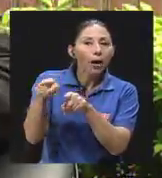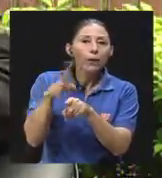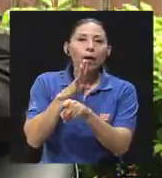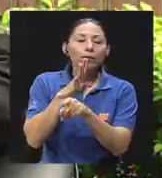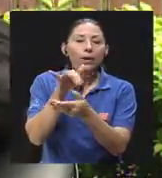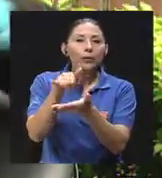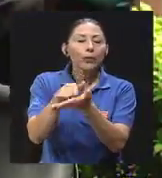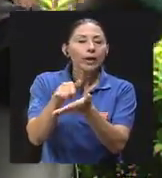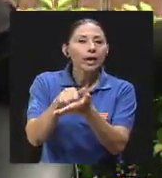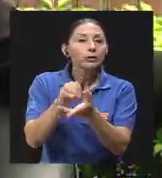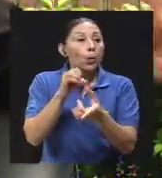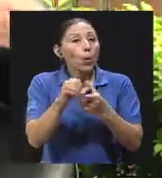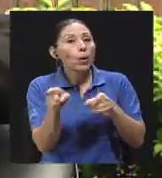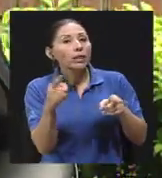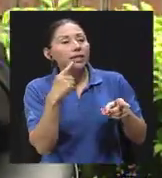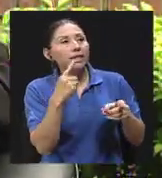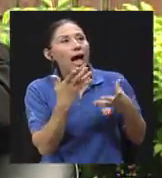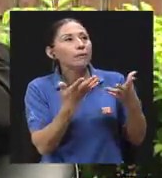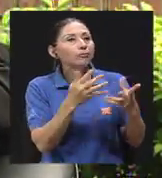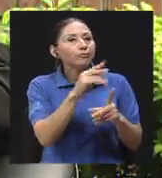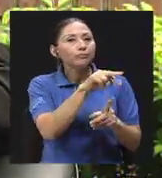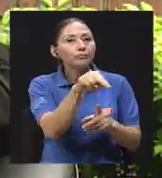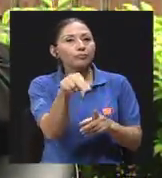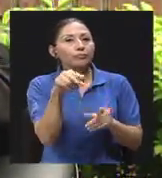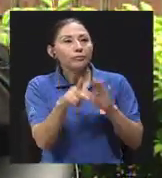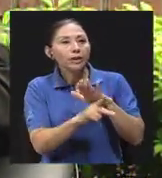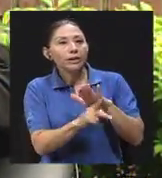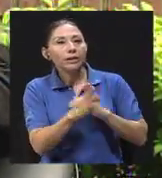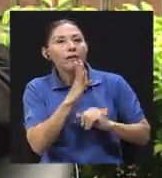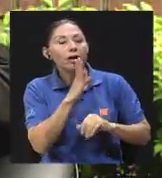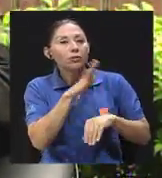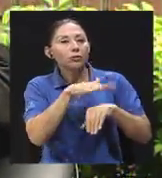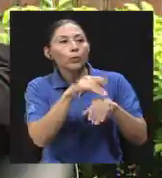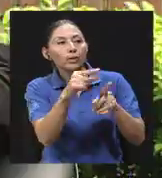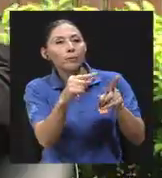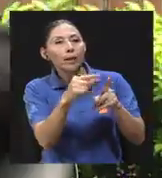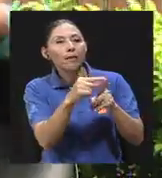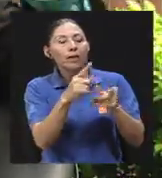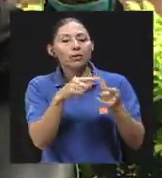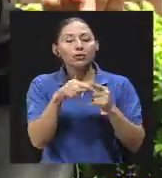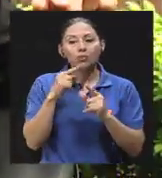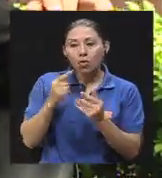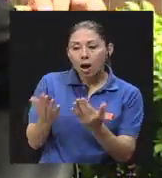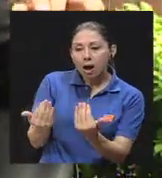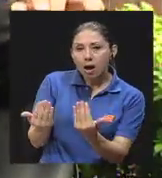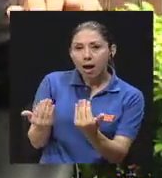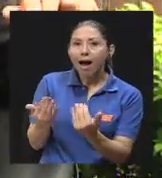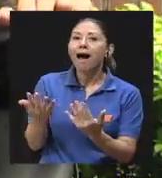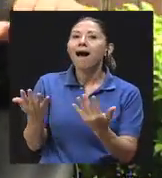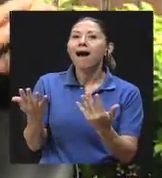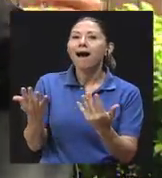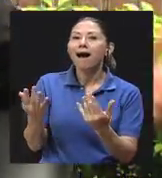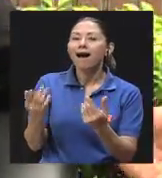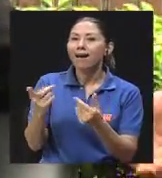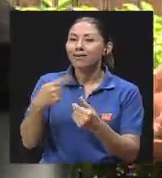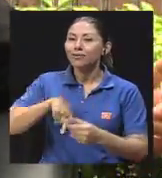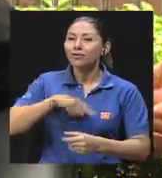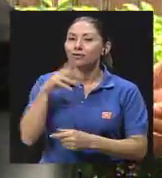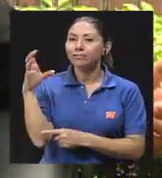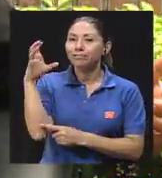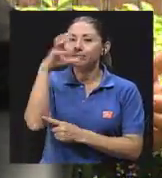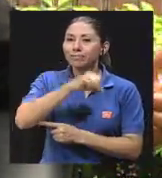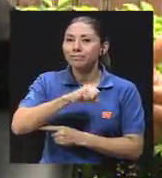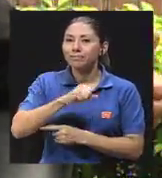situación, o los compañeros en el kinder. Dice uno, ah, entonces es la primera alerta. Ya me estoy